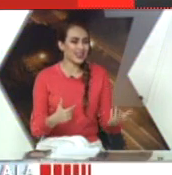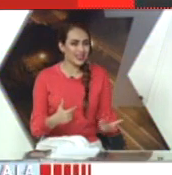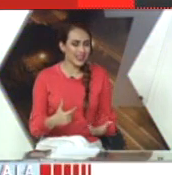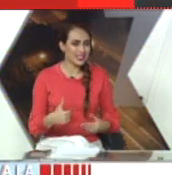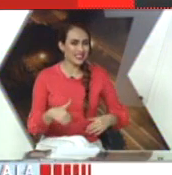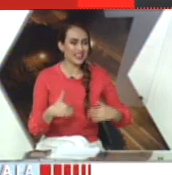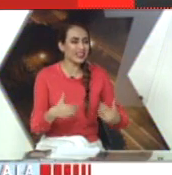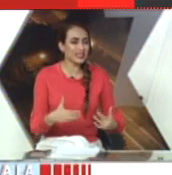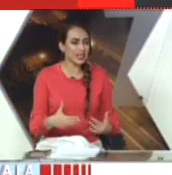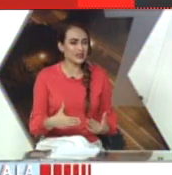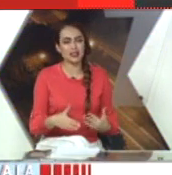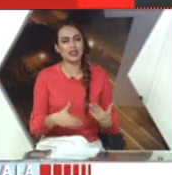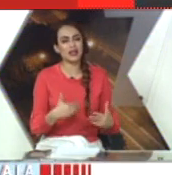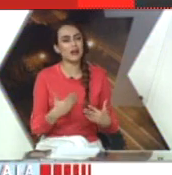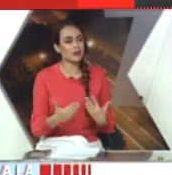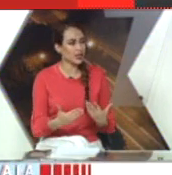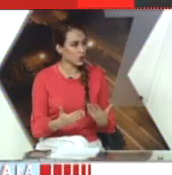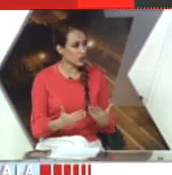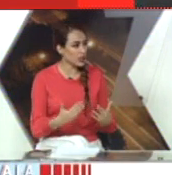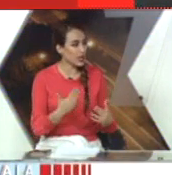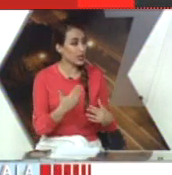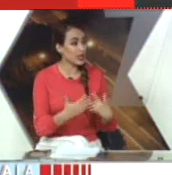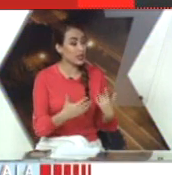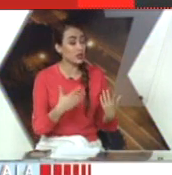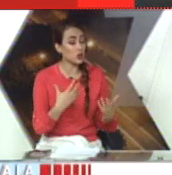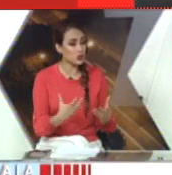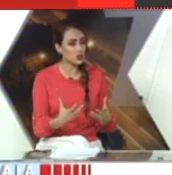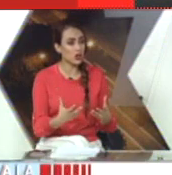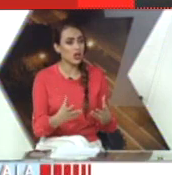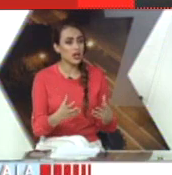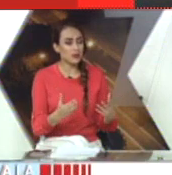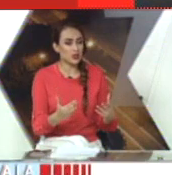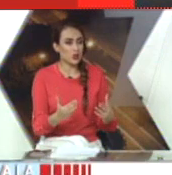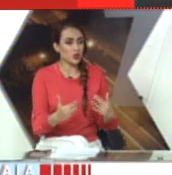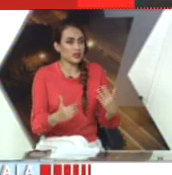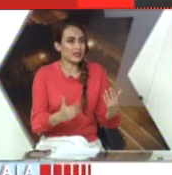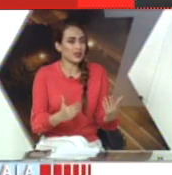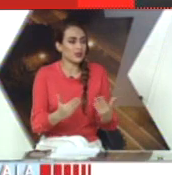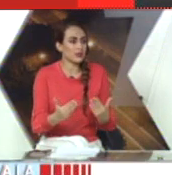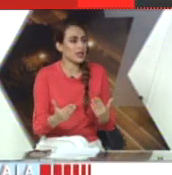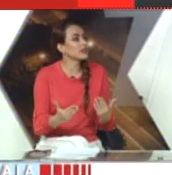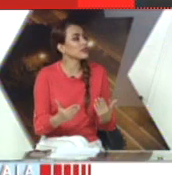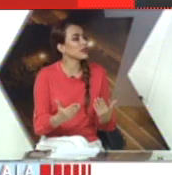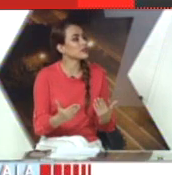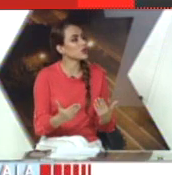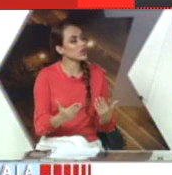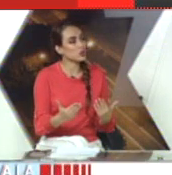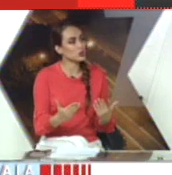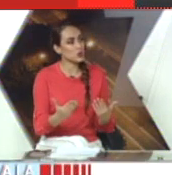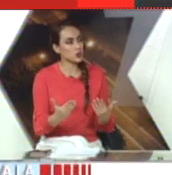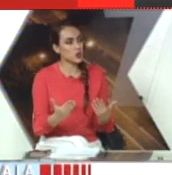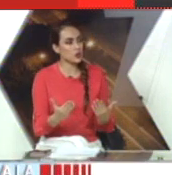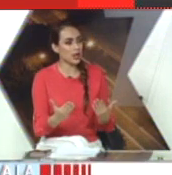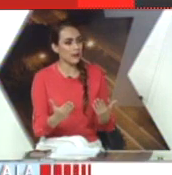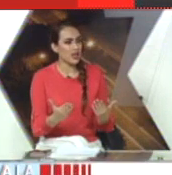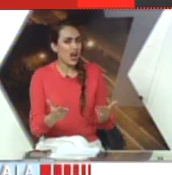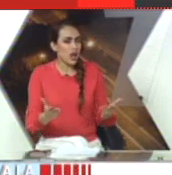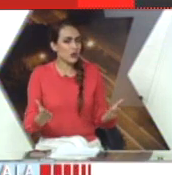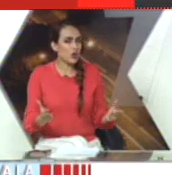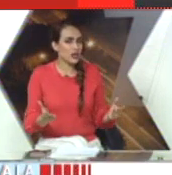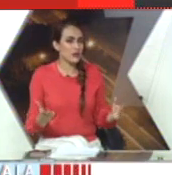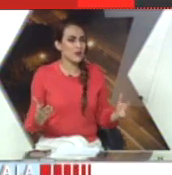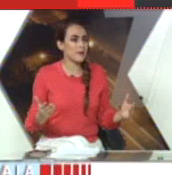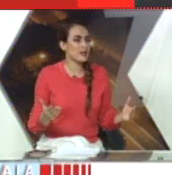las estrategias, las didácticas tienen que ir cambiando, tienen que ir incluso pues conquistando también el interés de los alumnos, Julio, porque